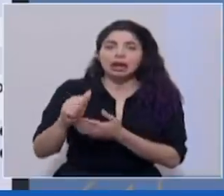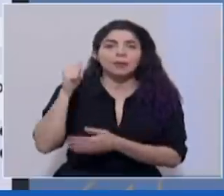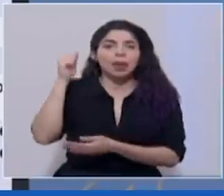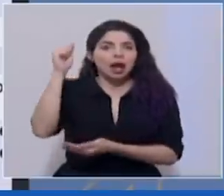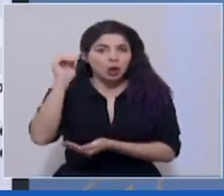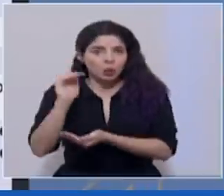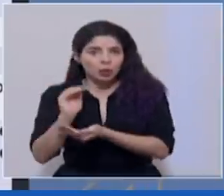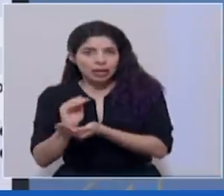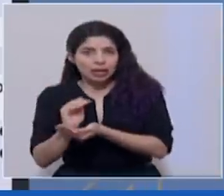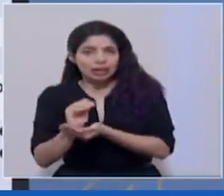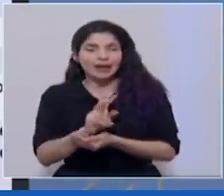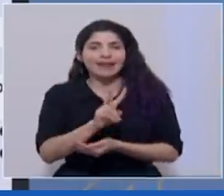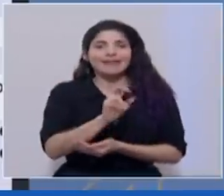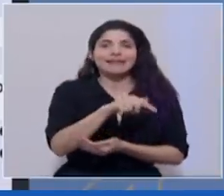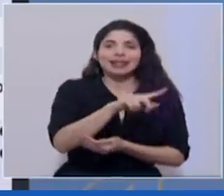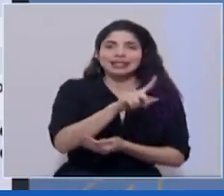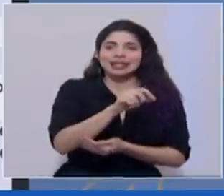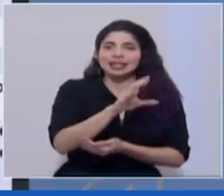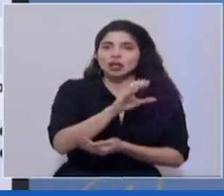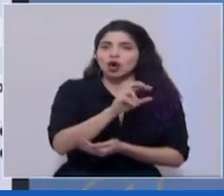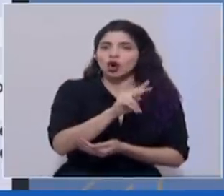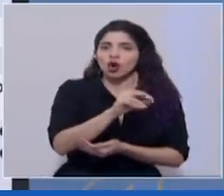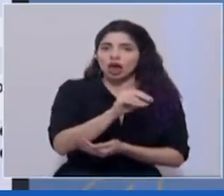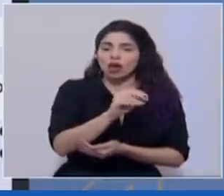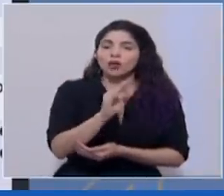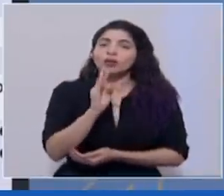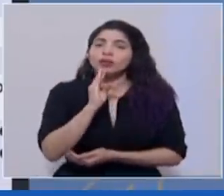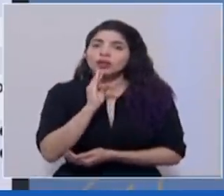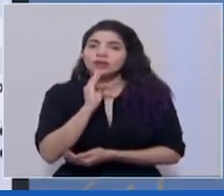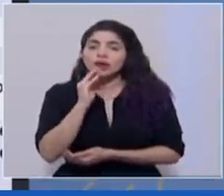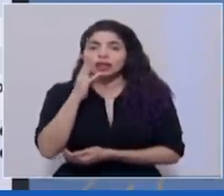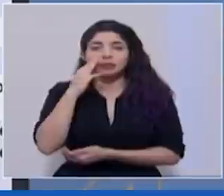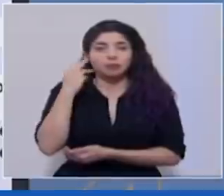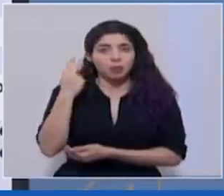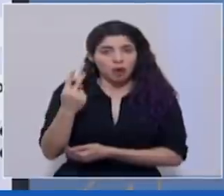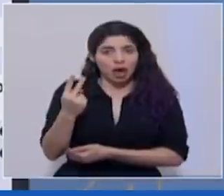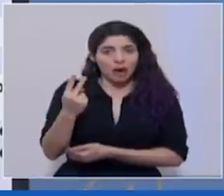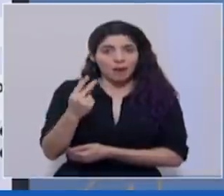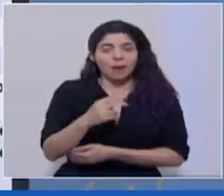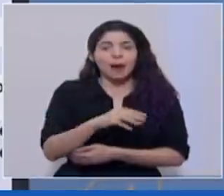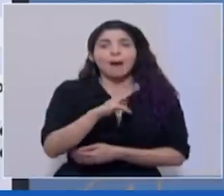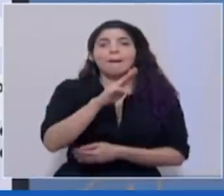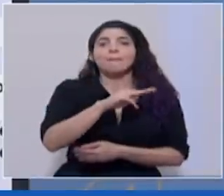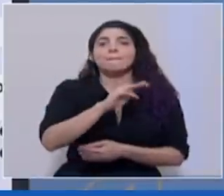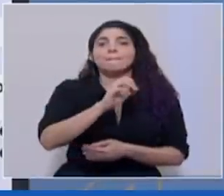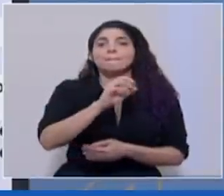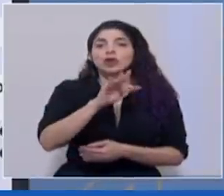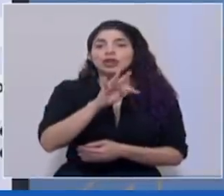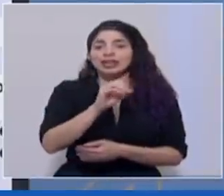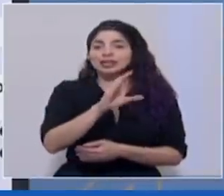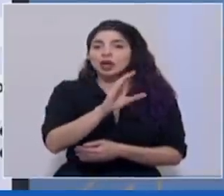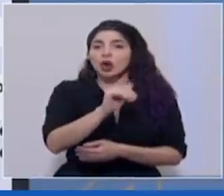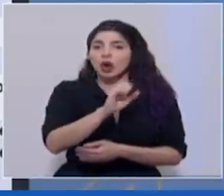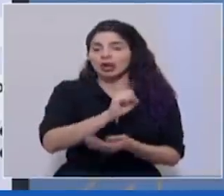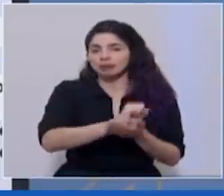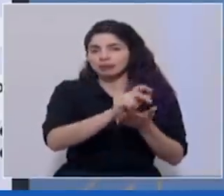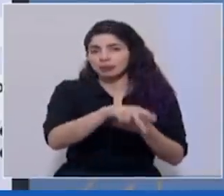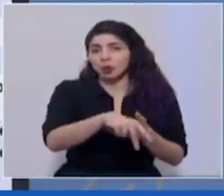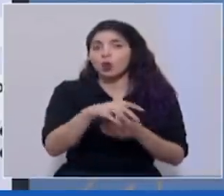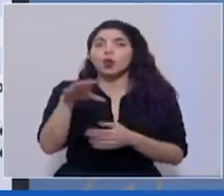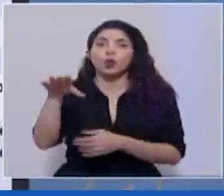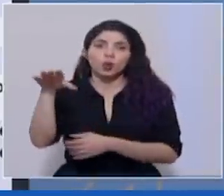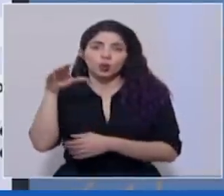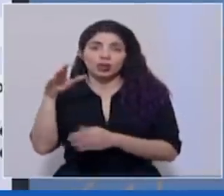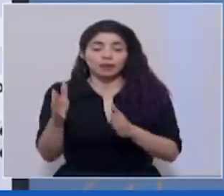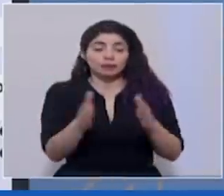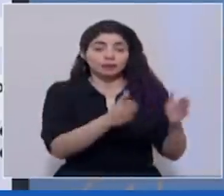Alajuelita, Vázquez de Coronado, Tibás, Moravia, Montes de Oca y Curridabat. En